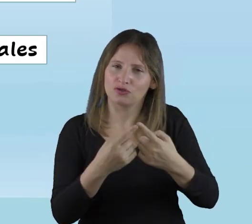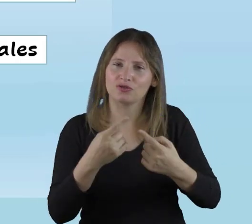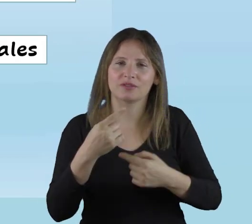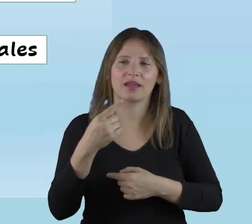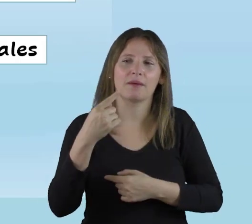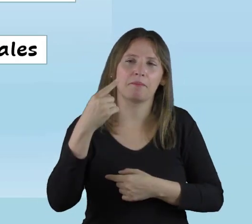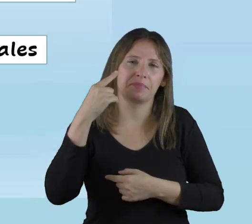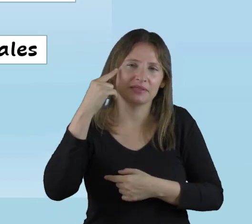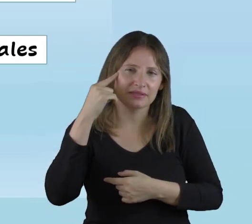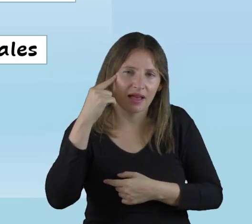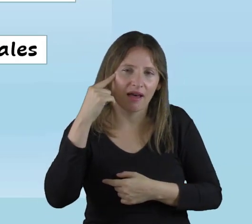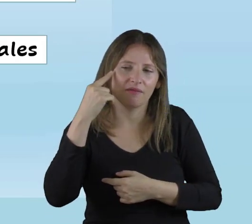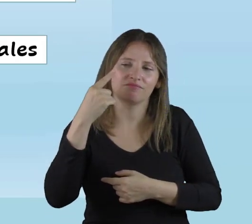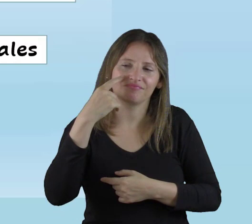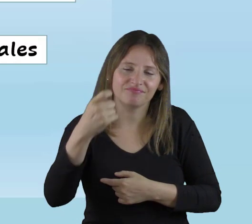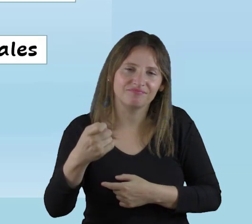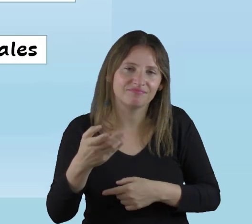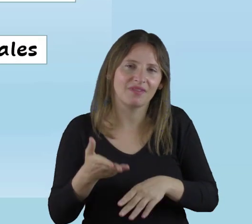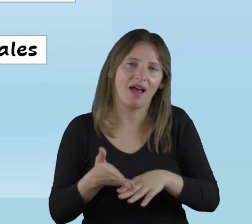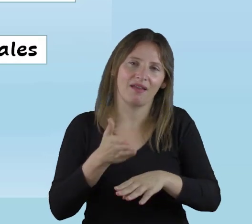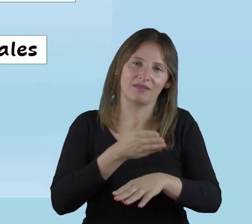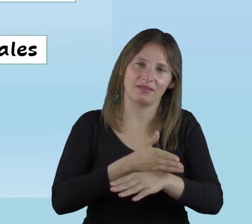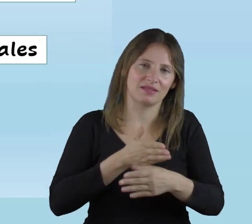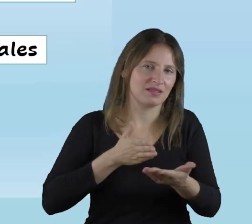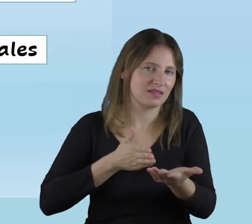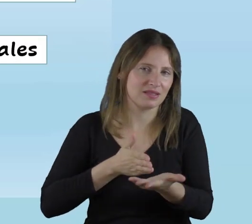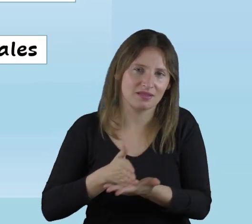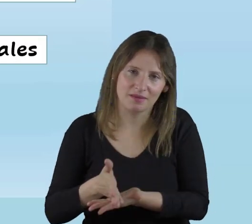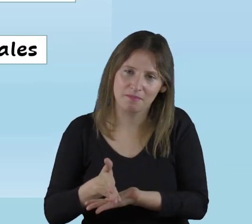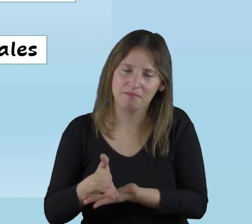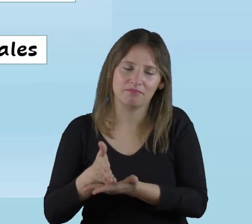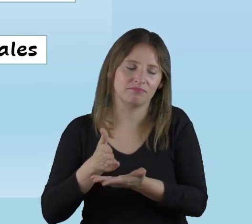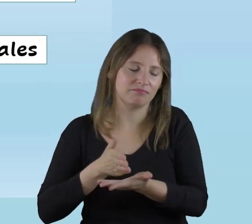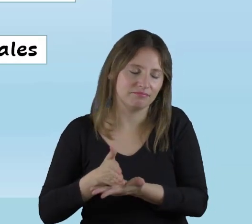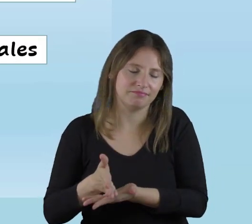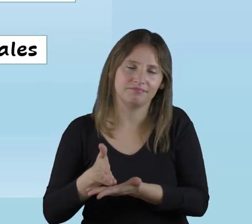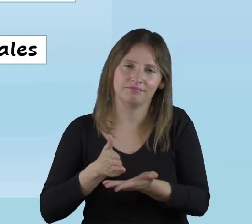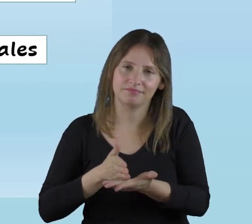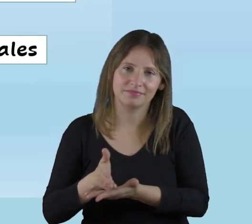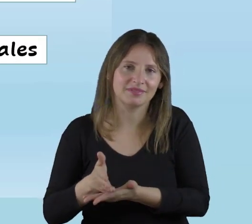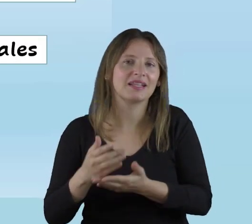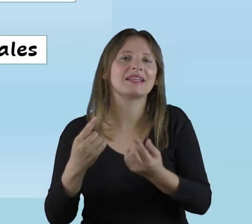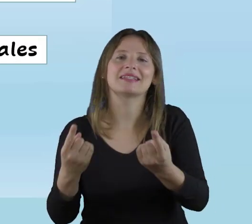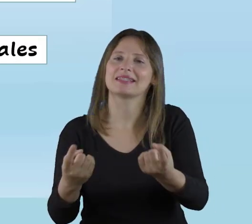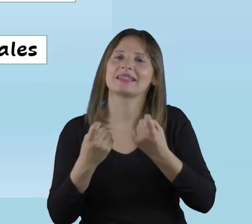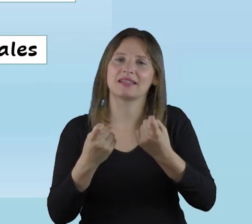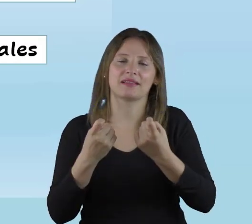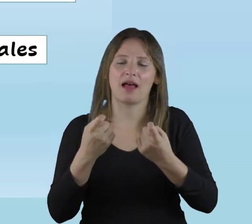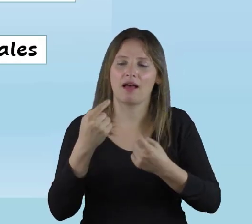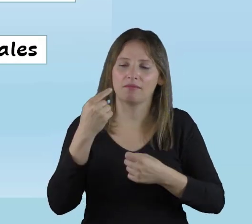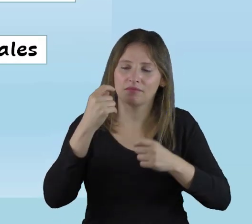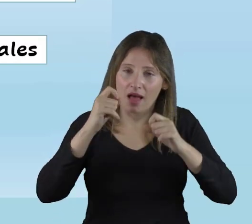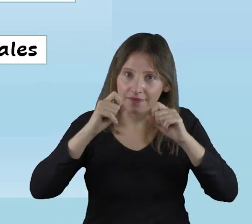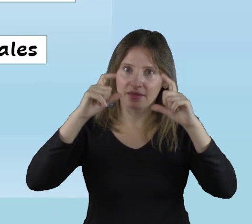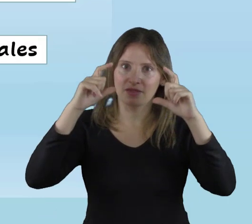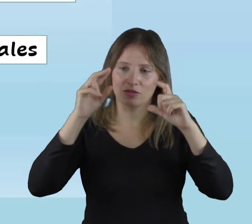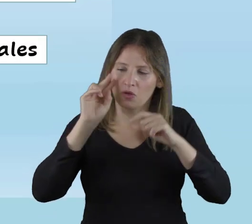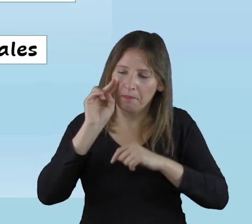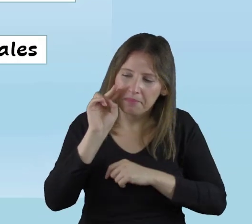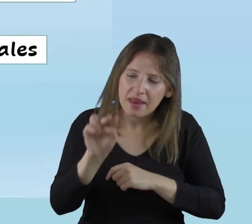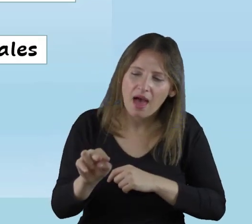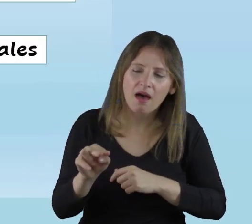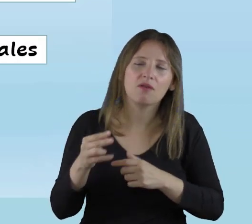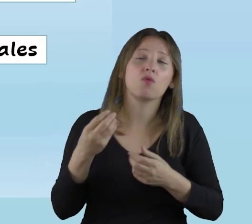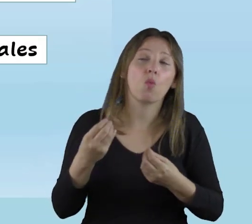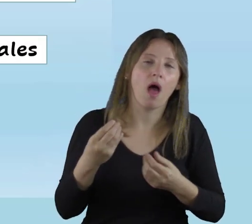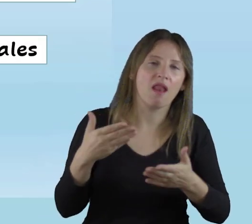Y siempre tenemos que tener en cuenta que constantemente tenemos